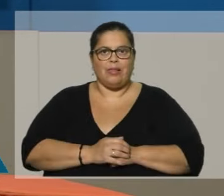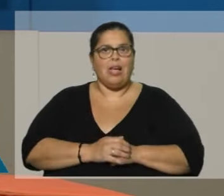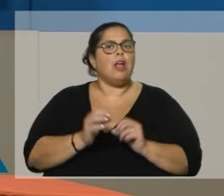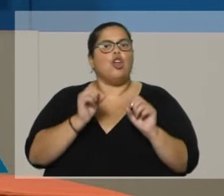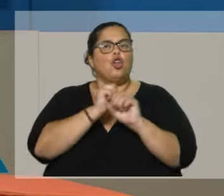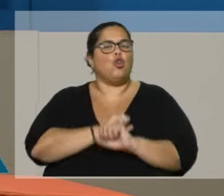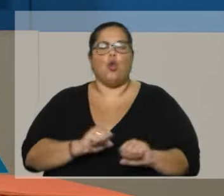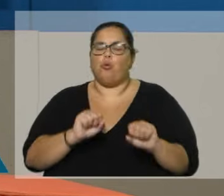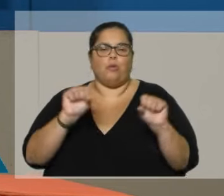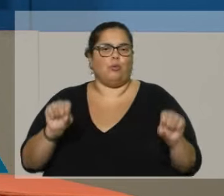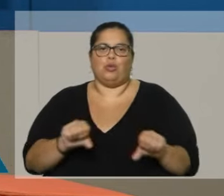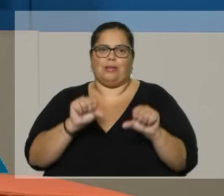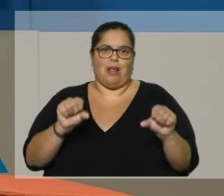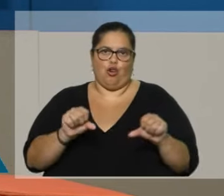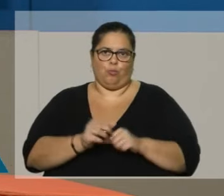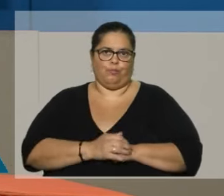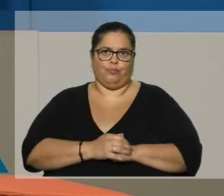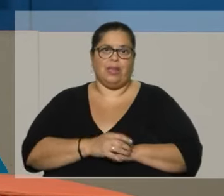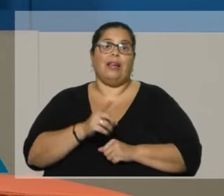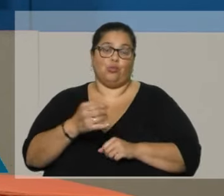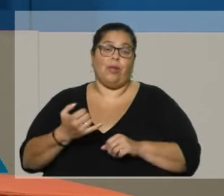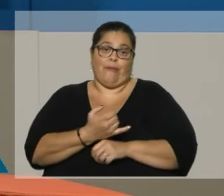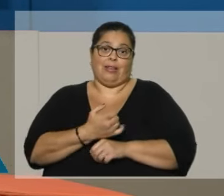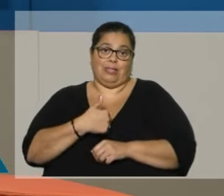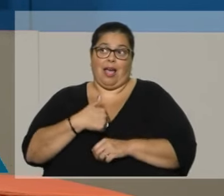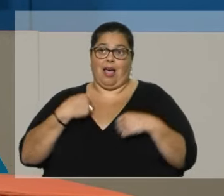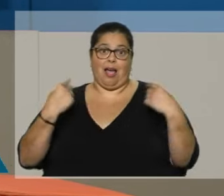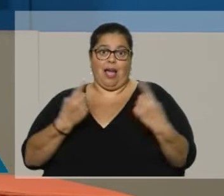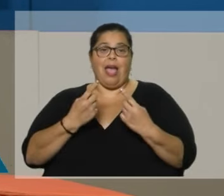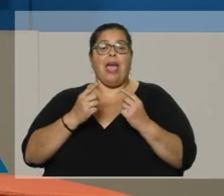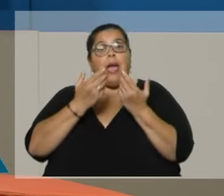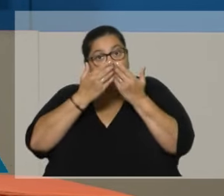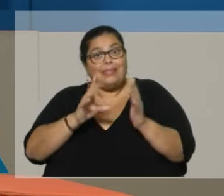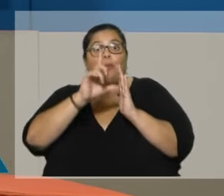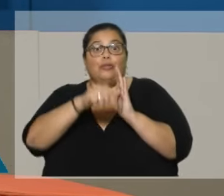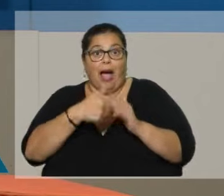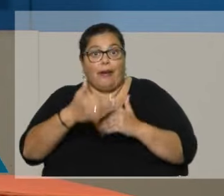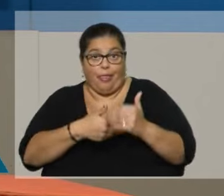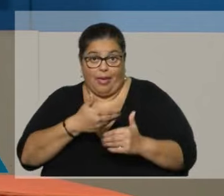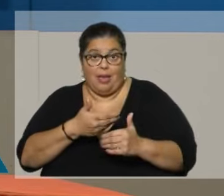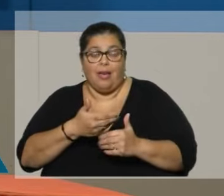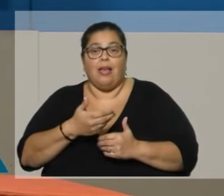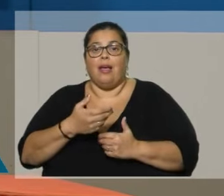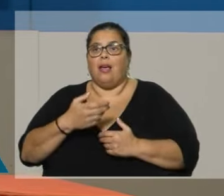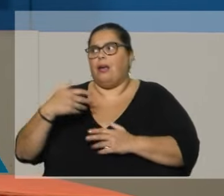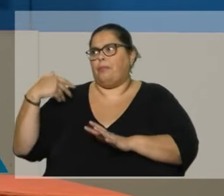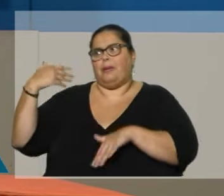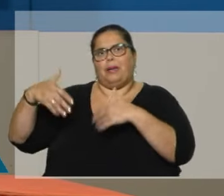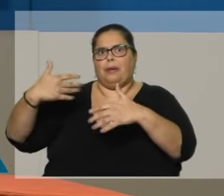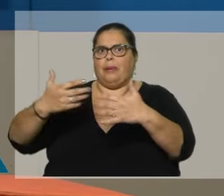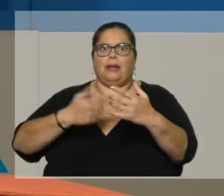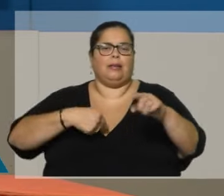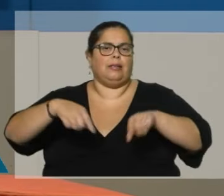pudo realizar. Sinceramente, es un fallo que tuvimos. Arrancamos muy tarde, nos ganó el tiempo y la burocracia,